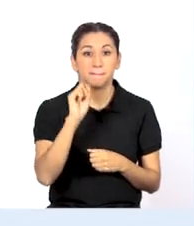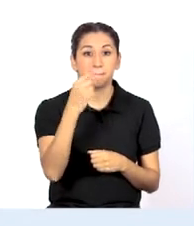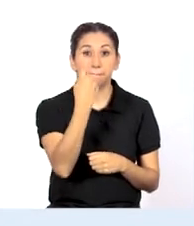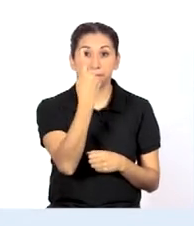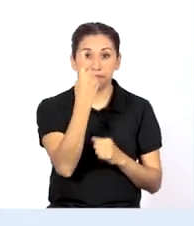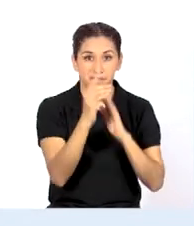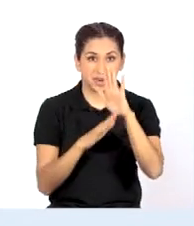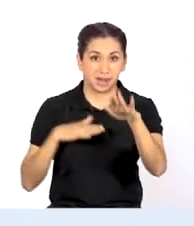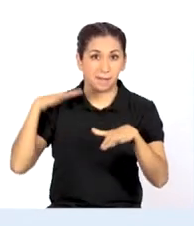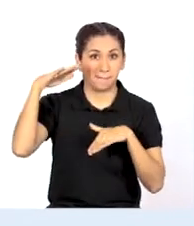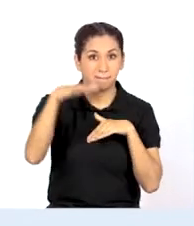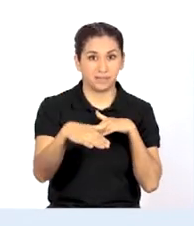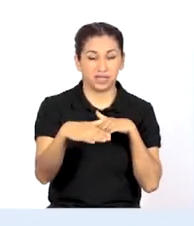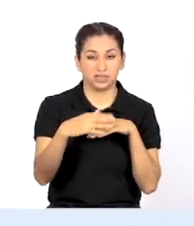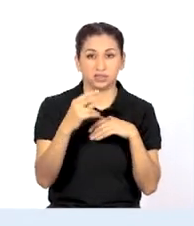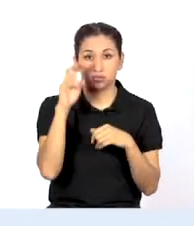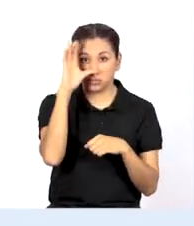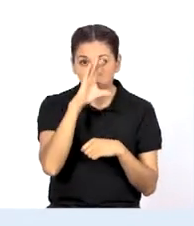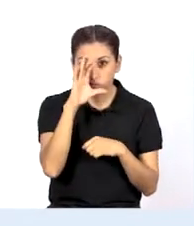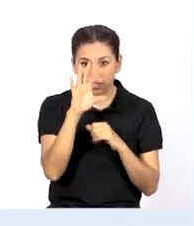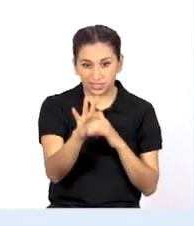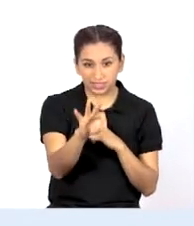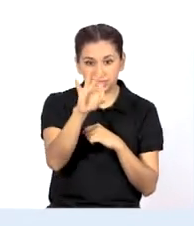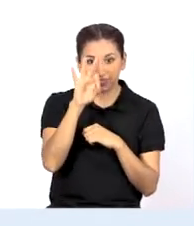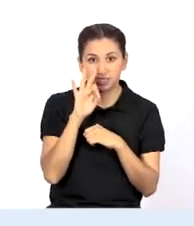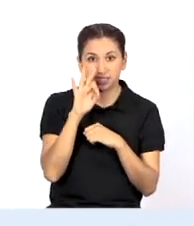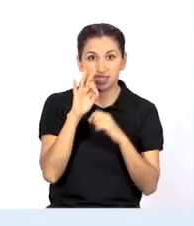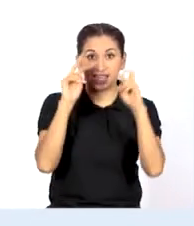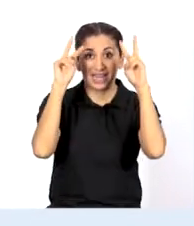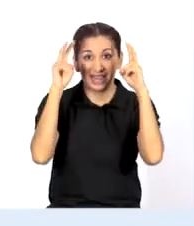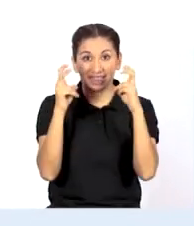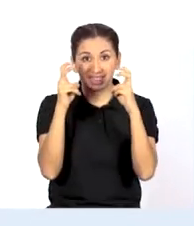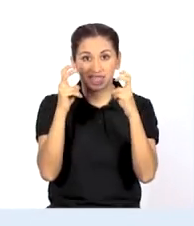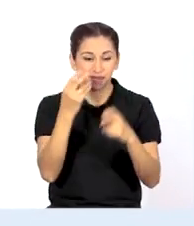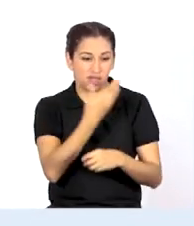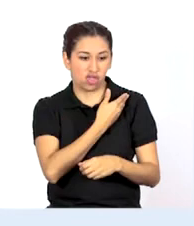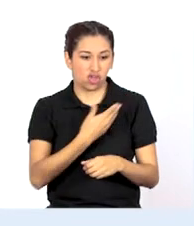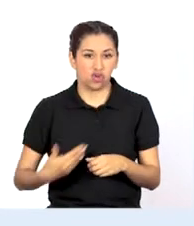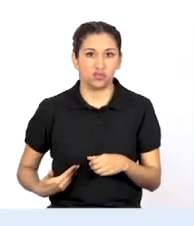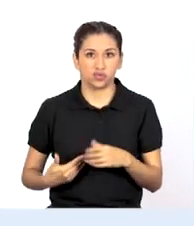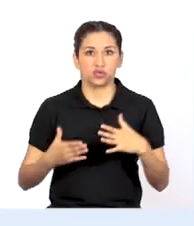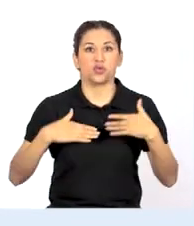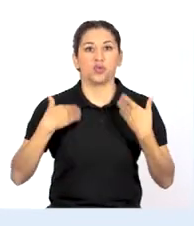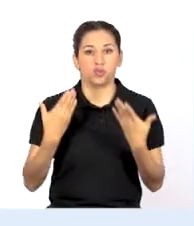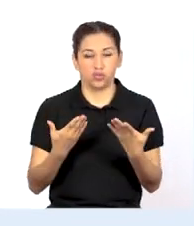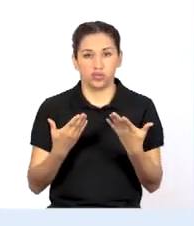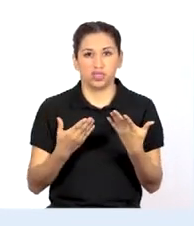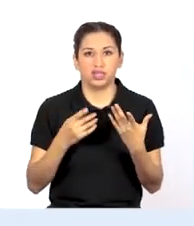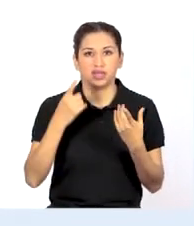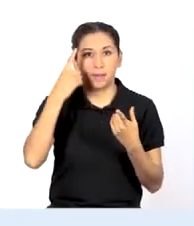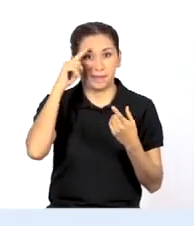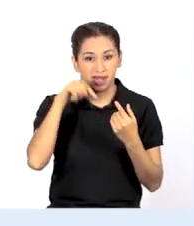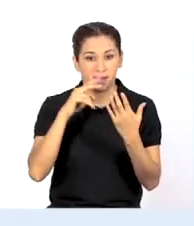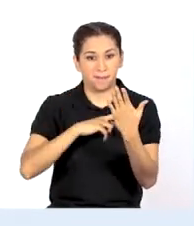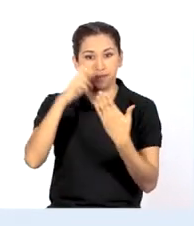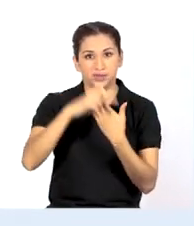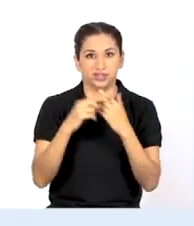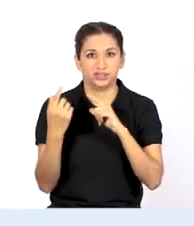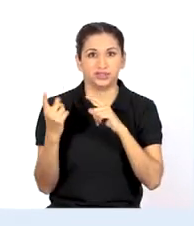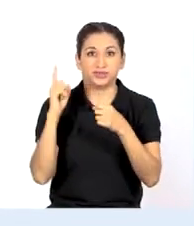Primer paso, identificar y seleccionar el asunto público que queremos abordar con nuestro proyecto